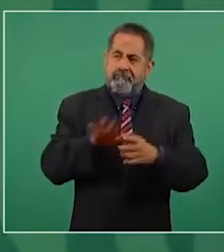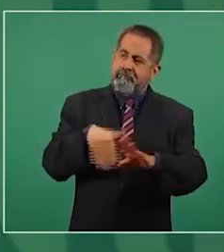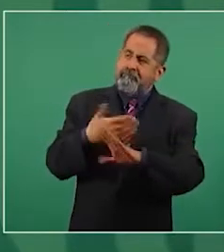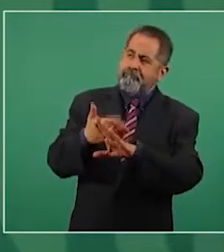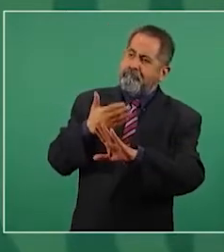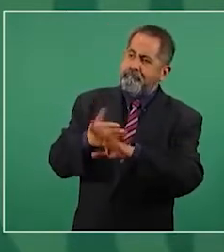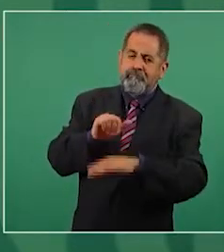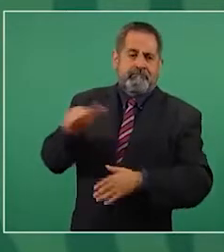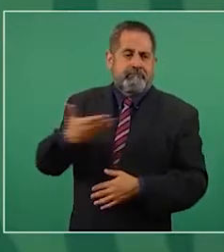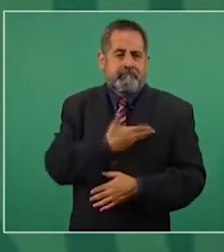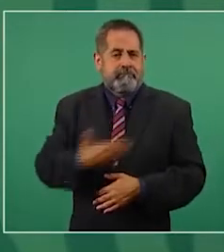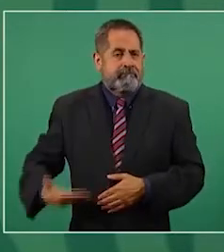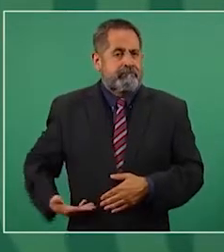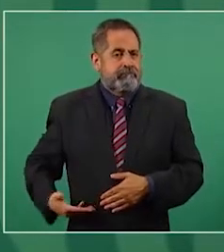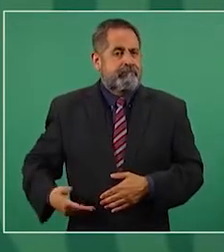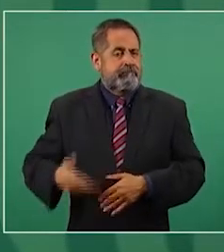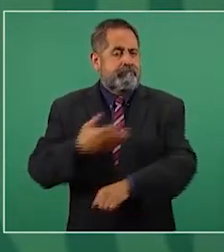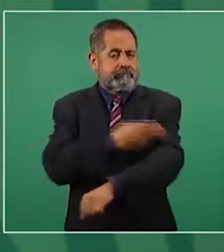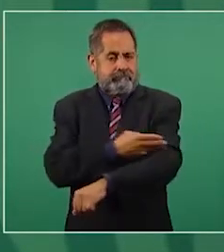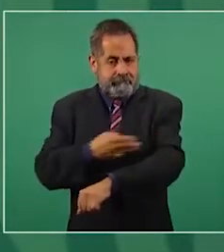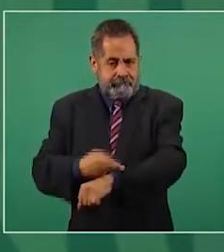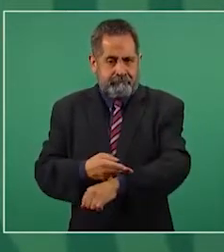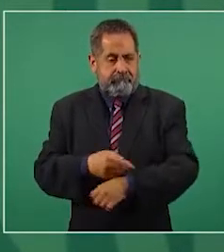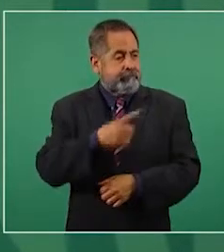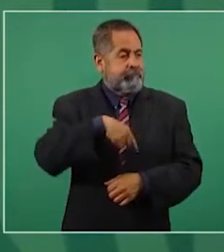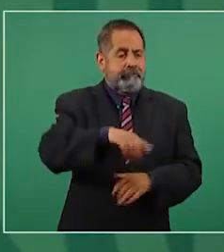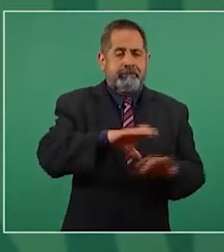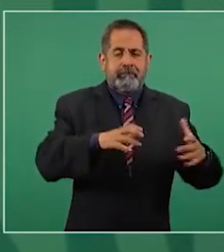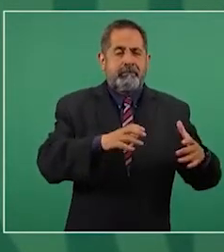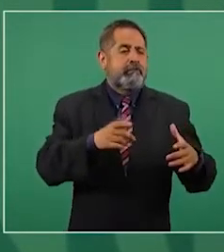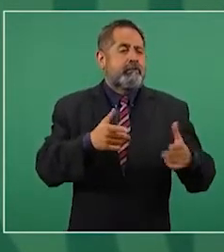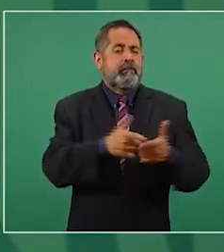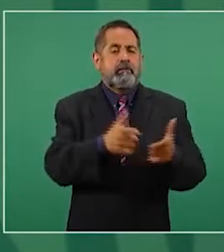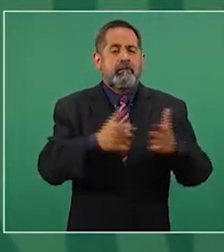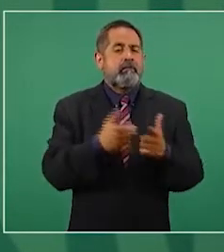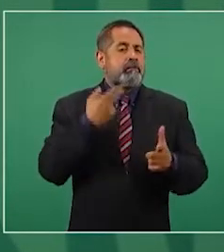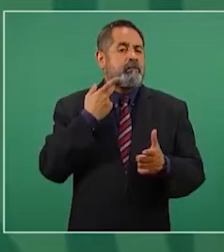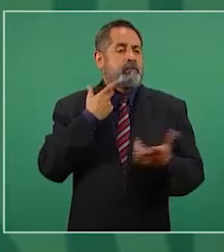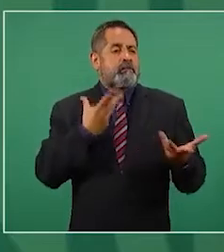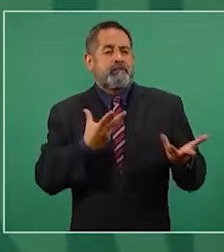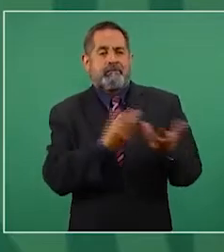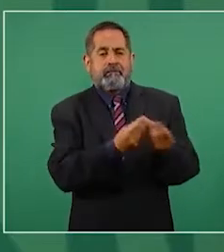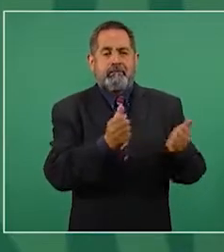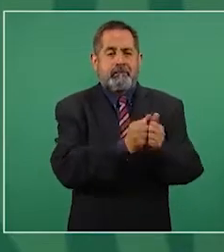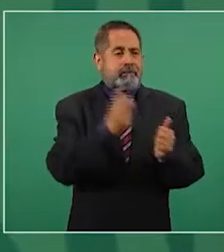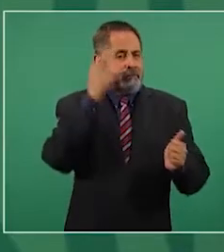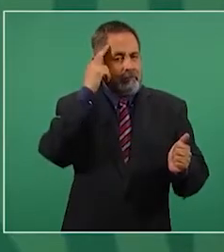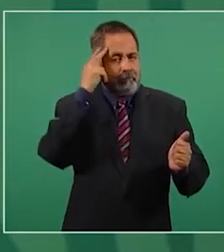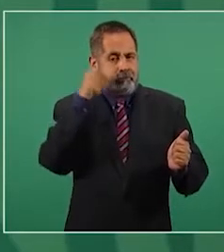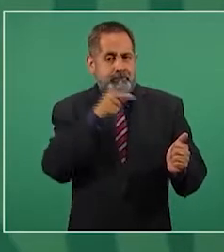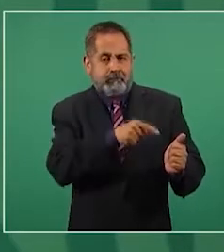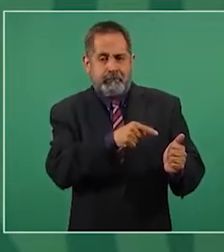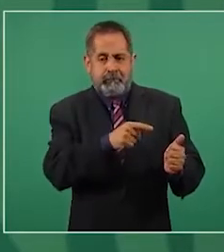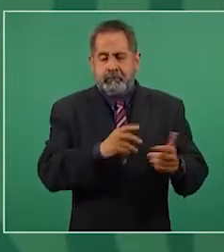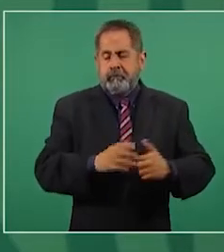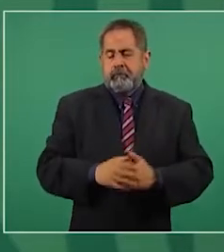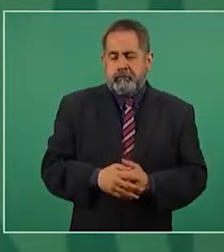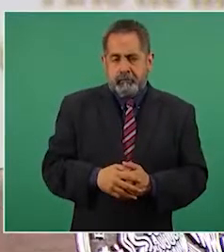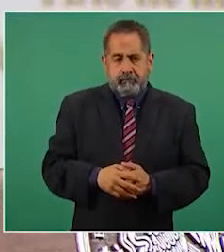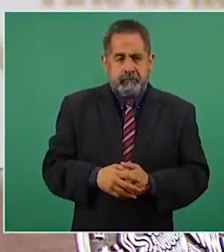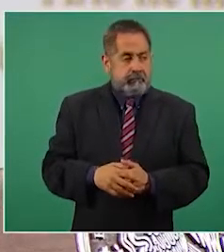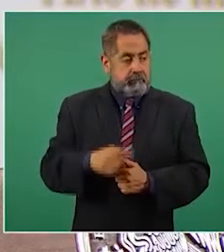Madero y la actitud actitud de los políticos porfiristas. Y bueno, los